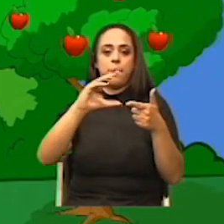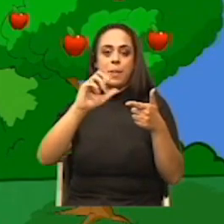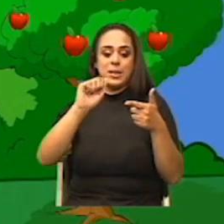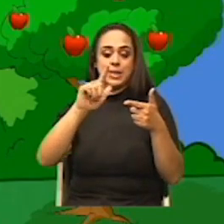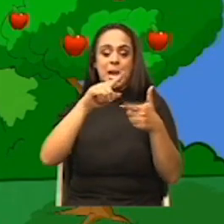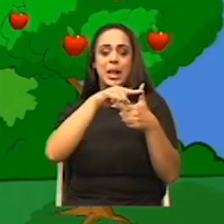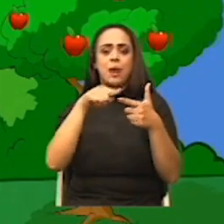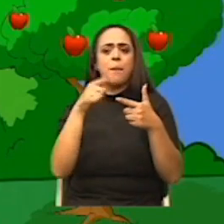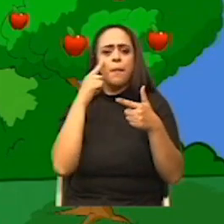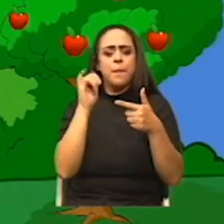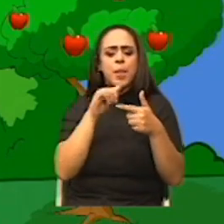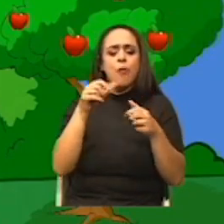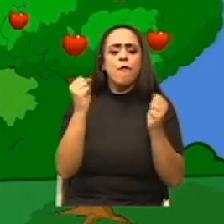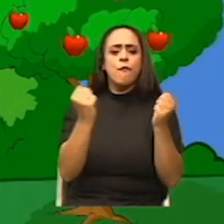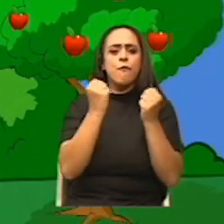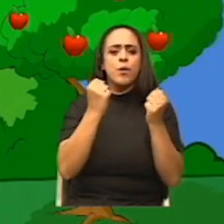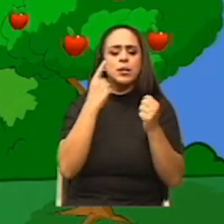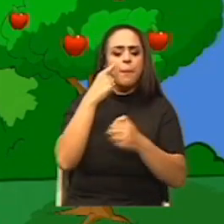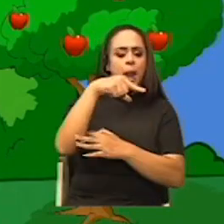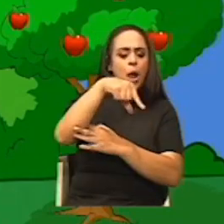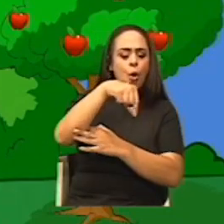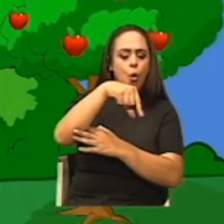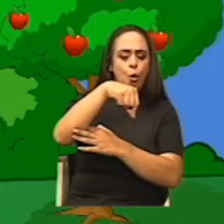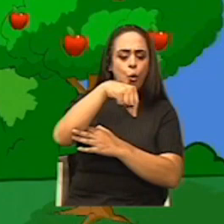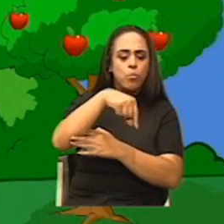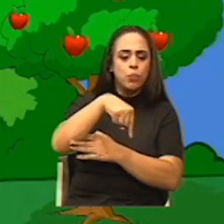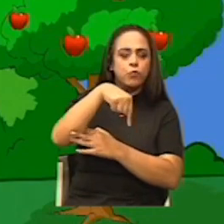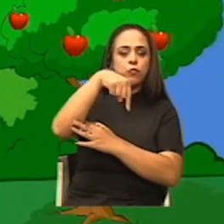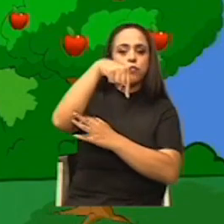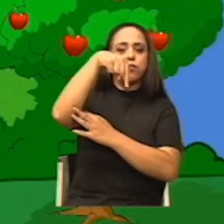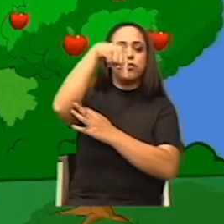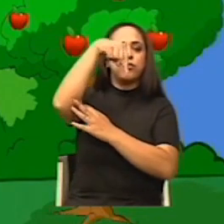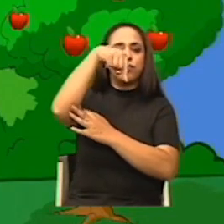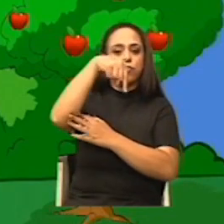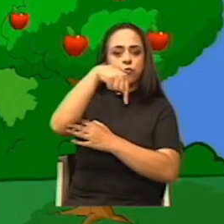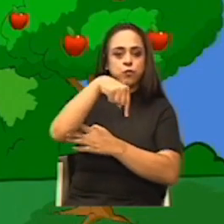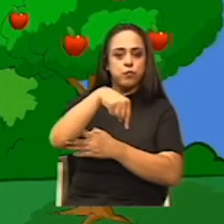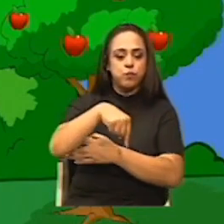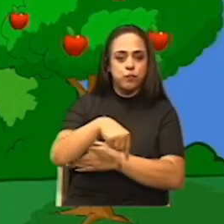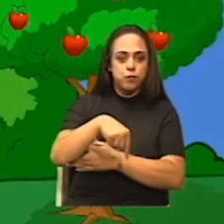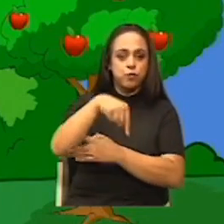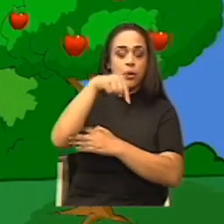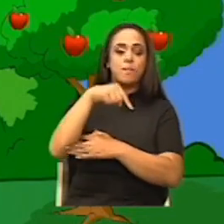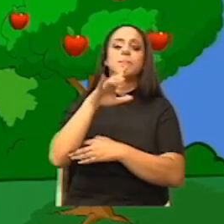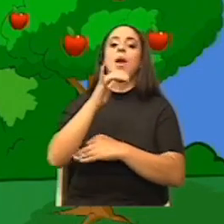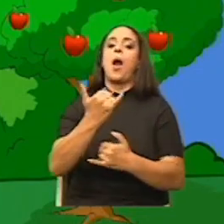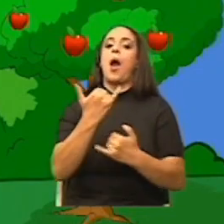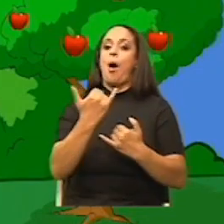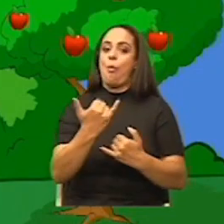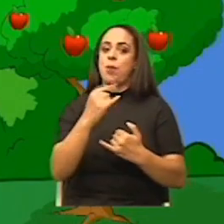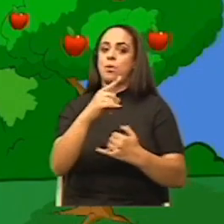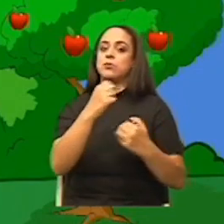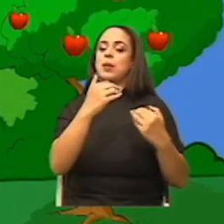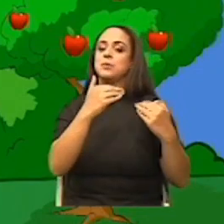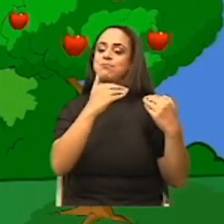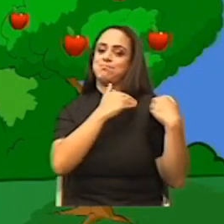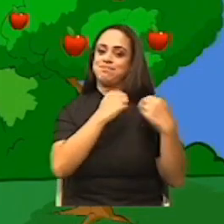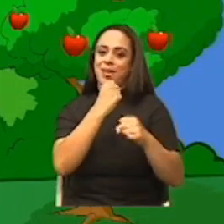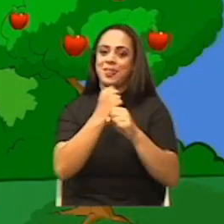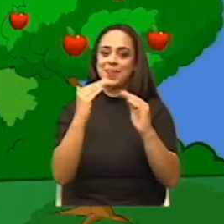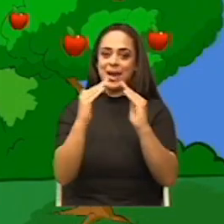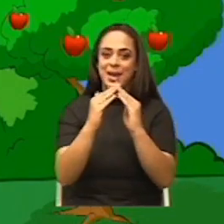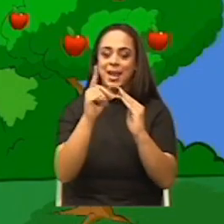presentaban en el gotero para que pudiera subir y bajar. Así que les queda de tarea, busquen una botellita,